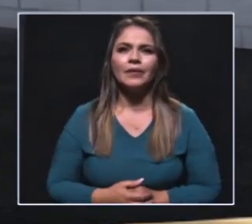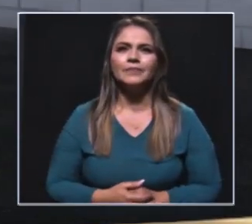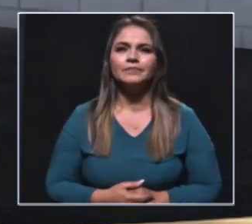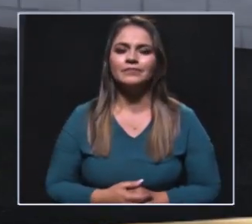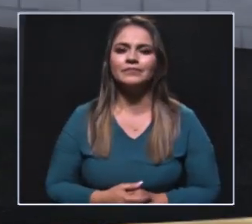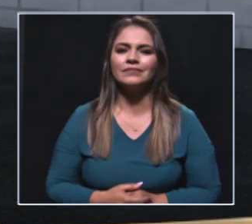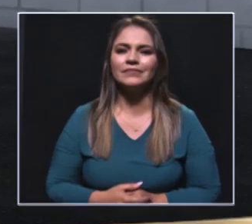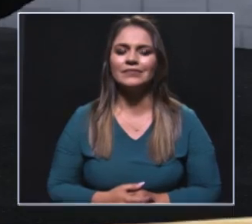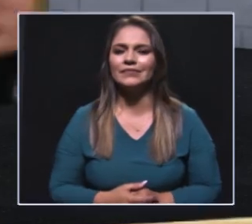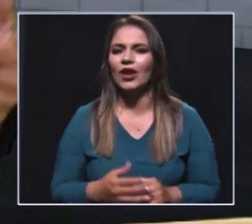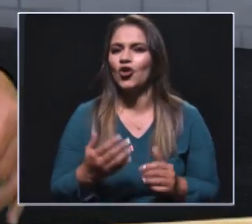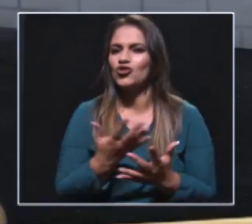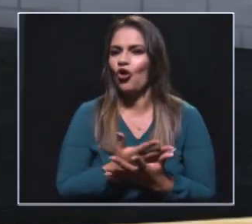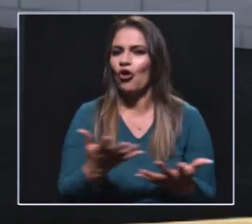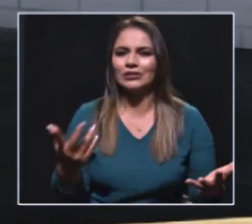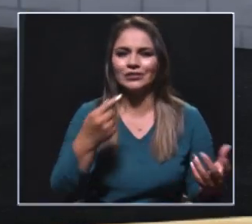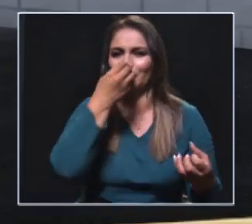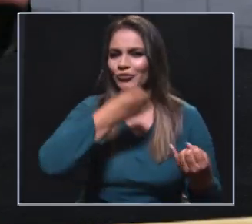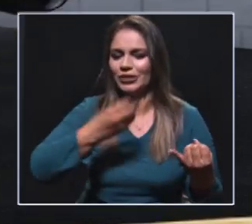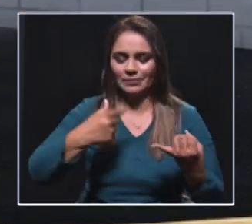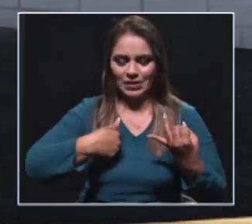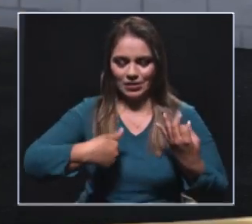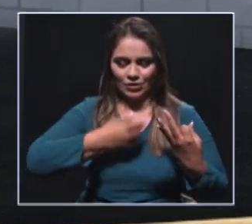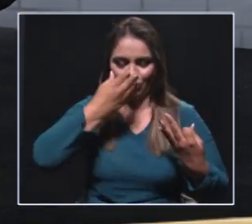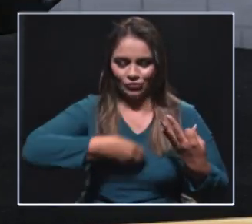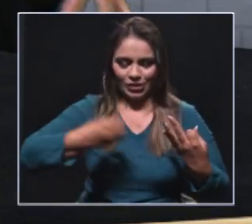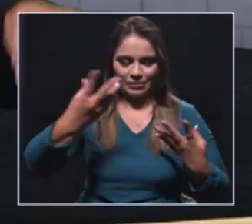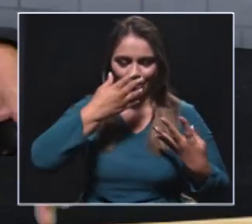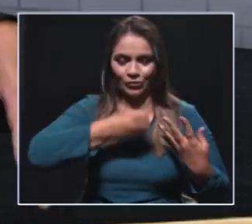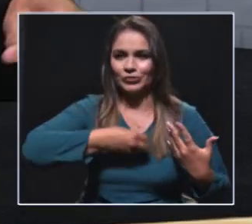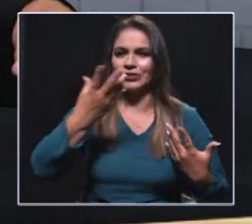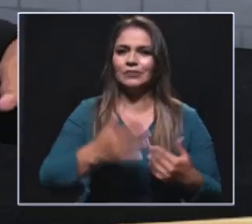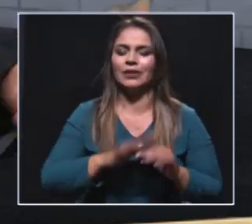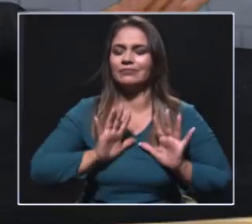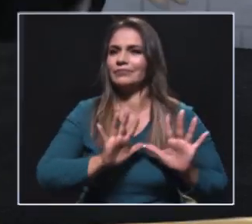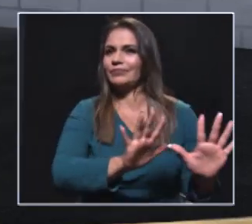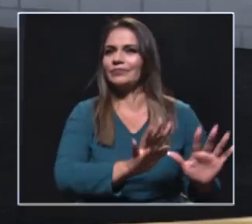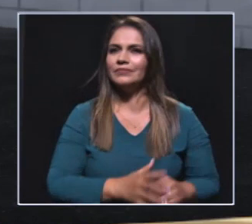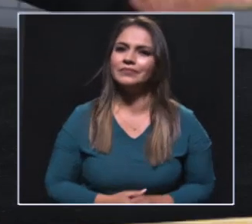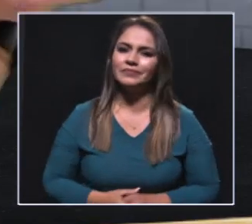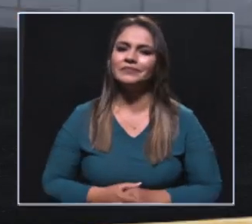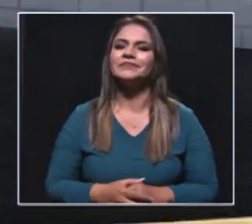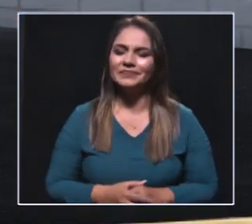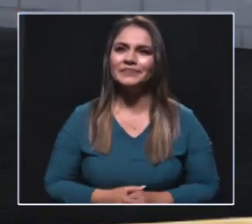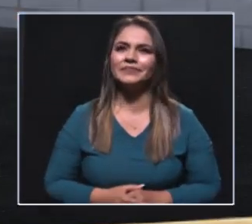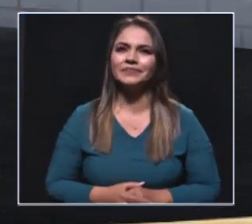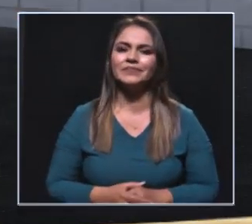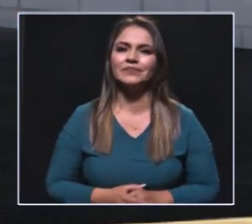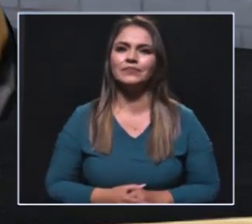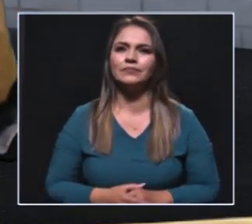qué vacas, qué cosas nos están estorbando a nosotros y que las debemos, como en la historia, es matarlas figurativamente.